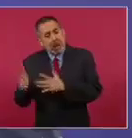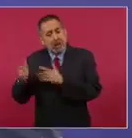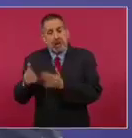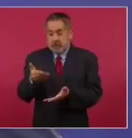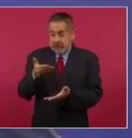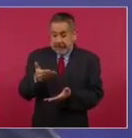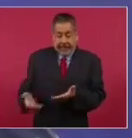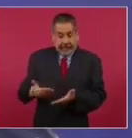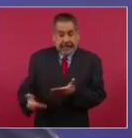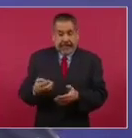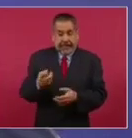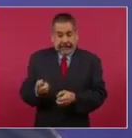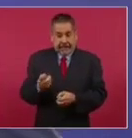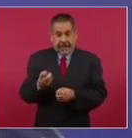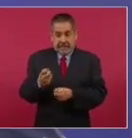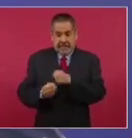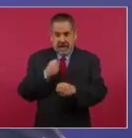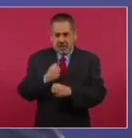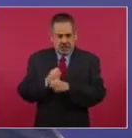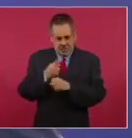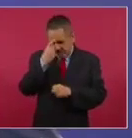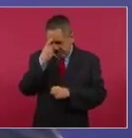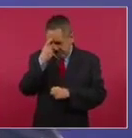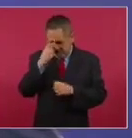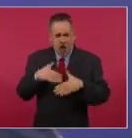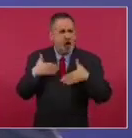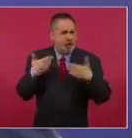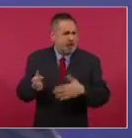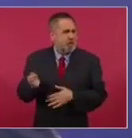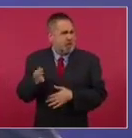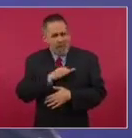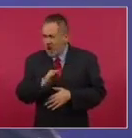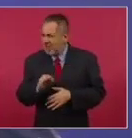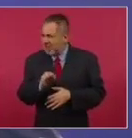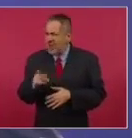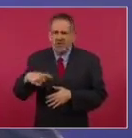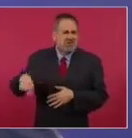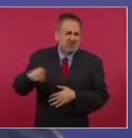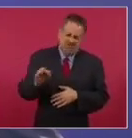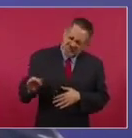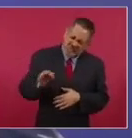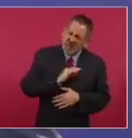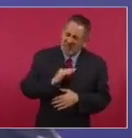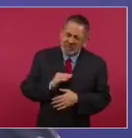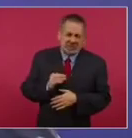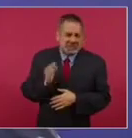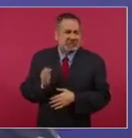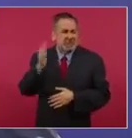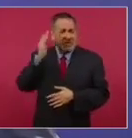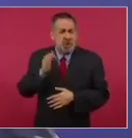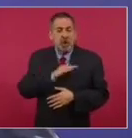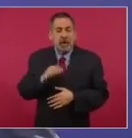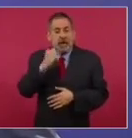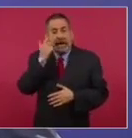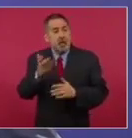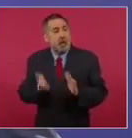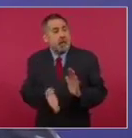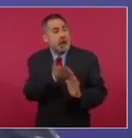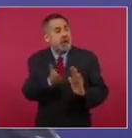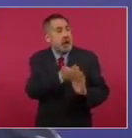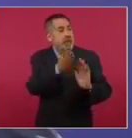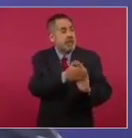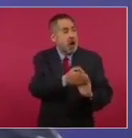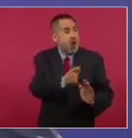confianza, con la fe en el país de poder alcanzar y rebasar nuestra meta, queremos construir dos nuevos